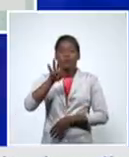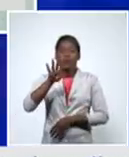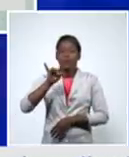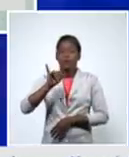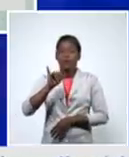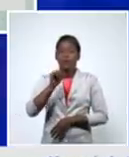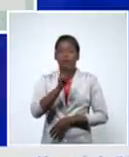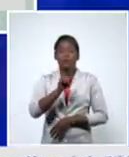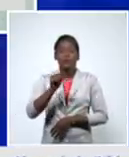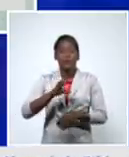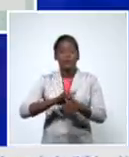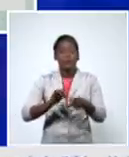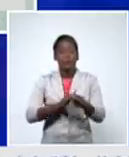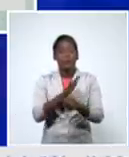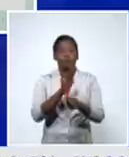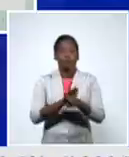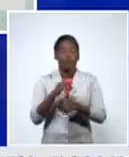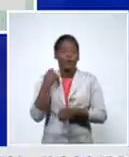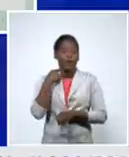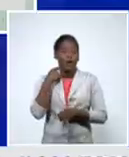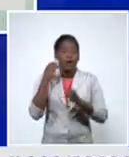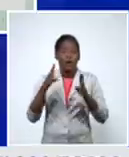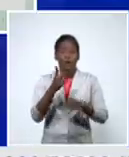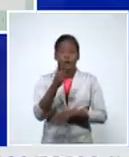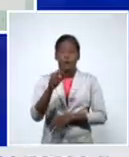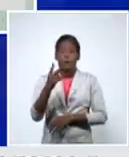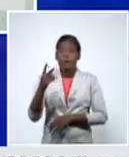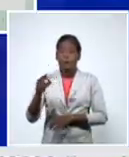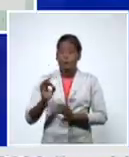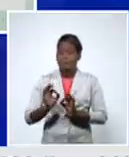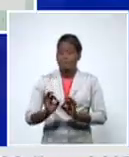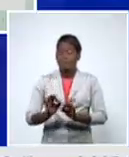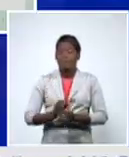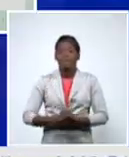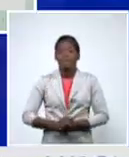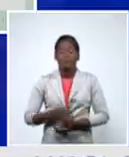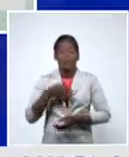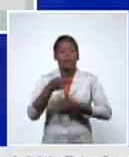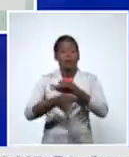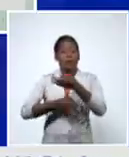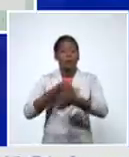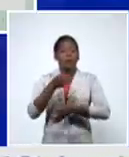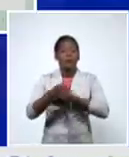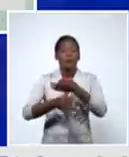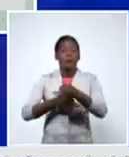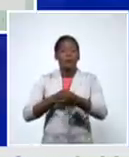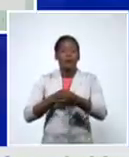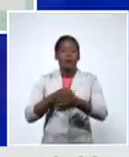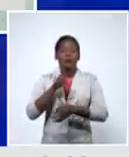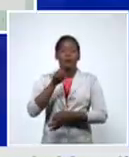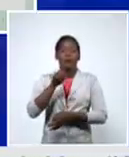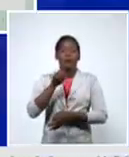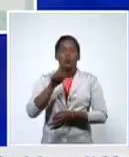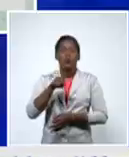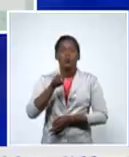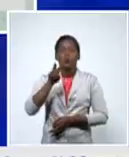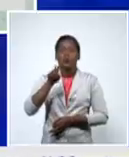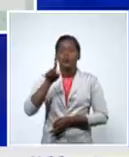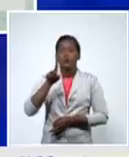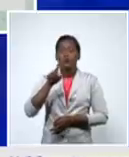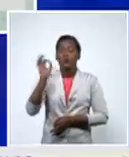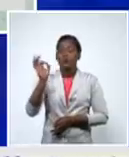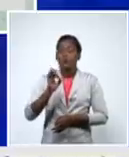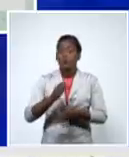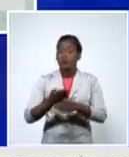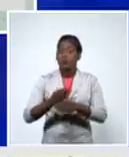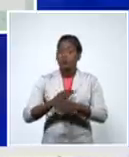con COVID-19 en ese año estamos hablando de una letalidad del 1,21% en